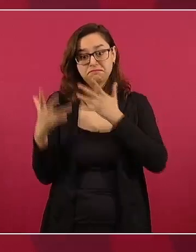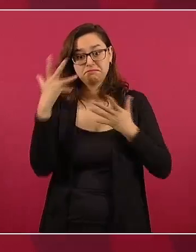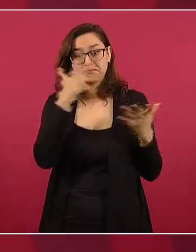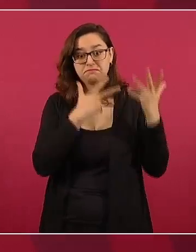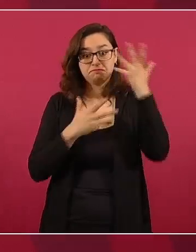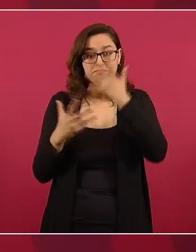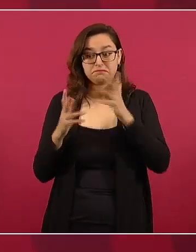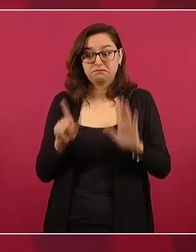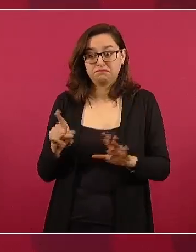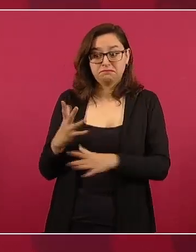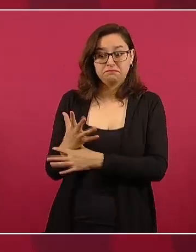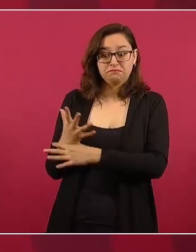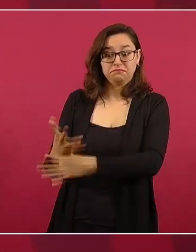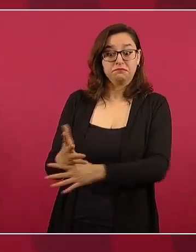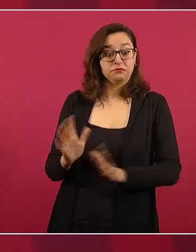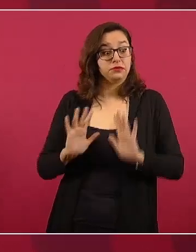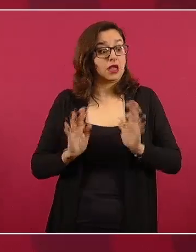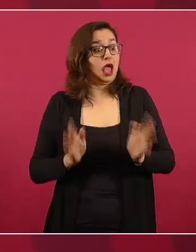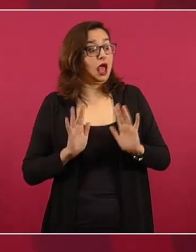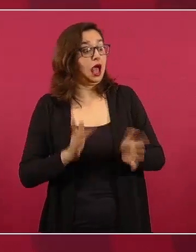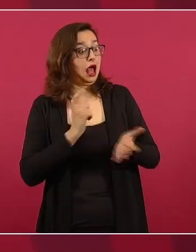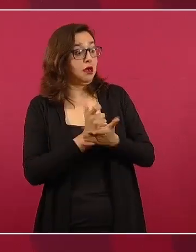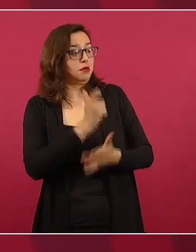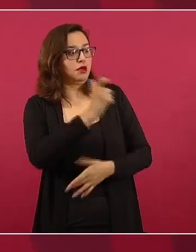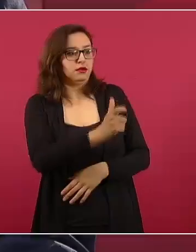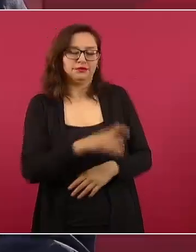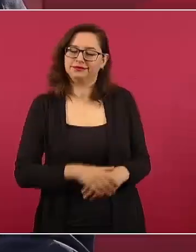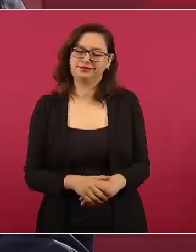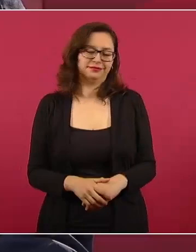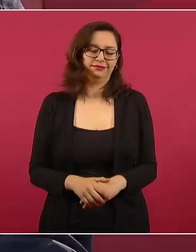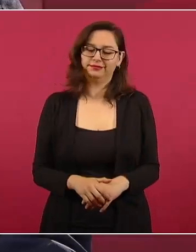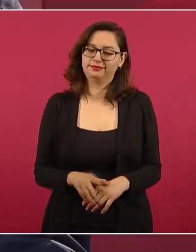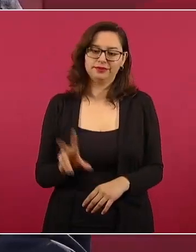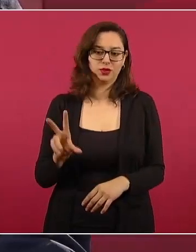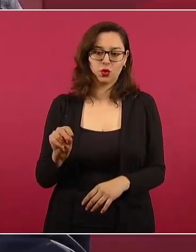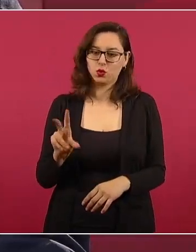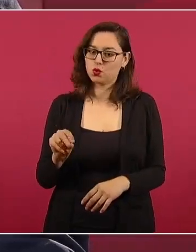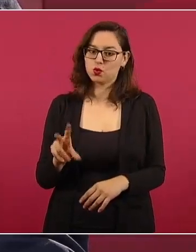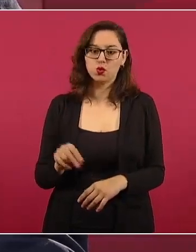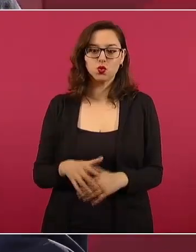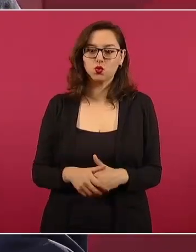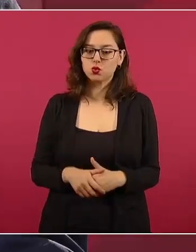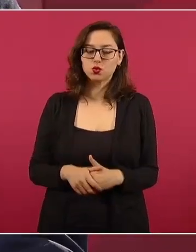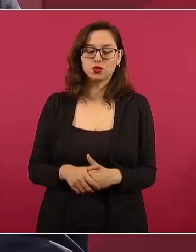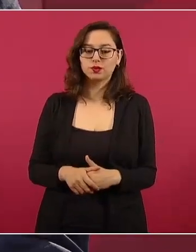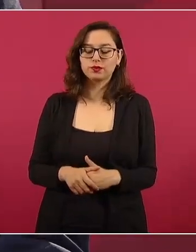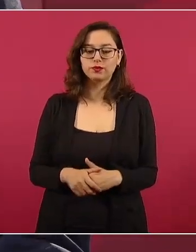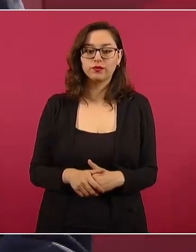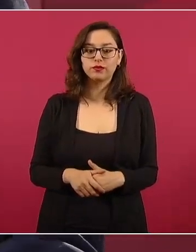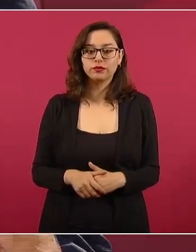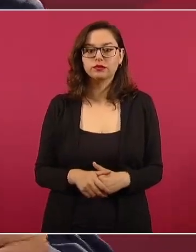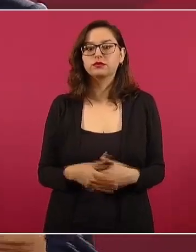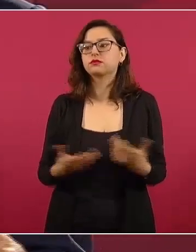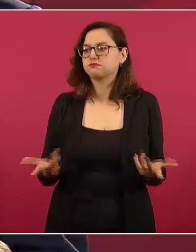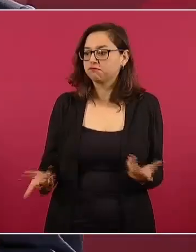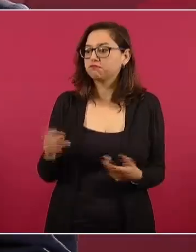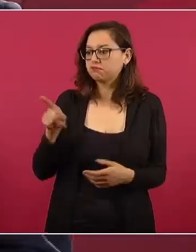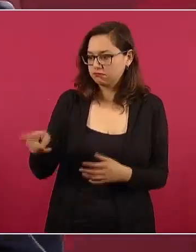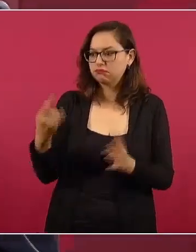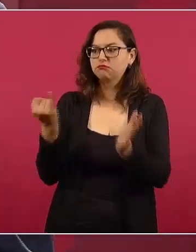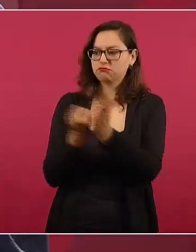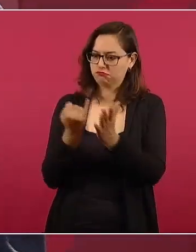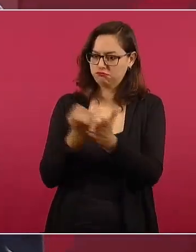cuando nosotros nos enteramos de que habían pagado eso